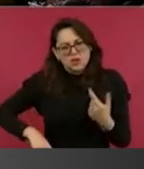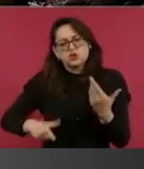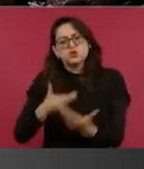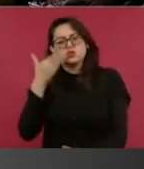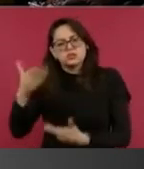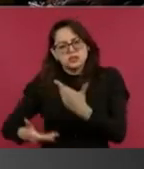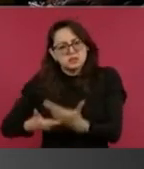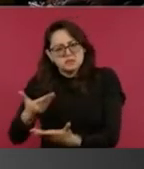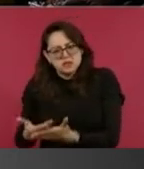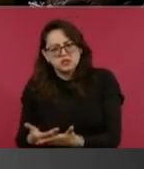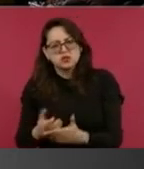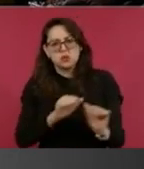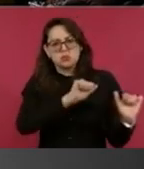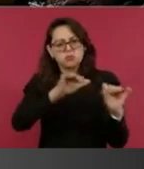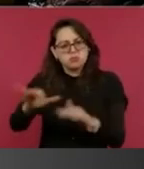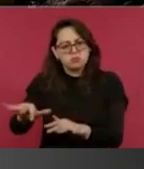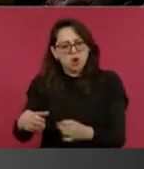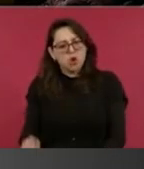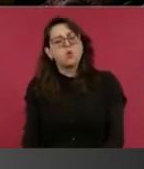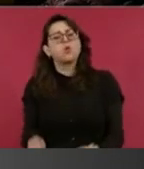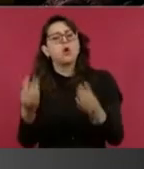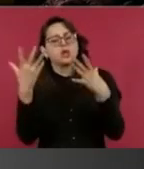están ayudando?